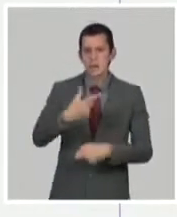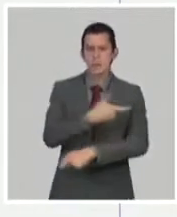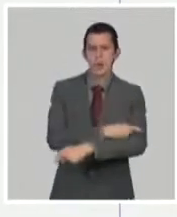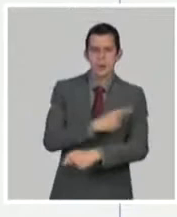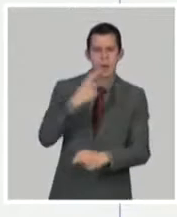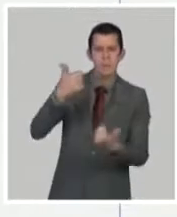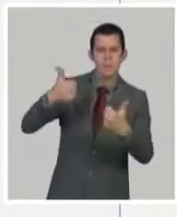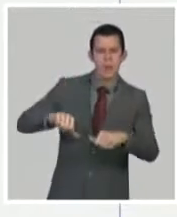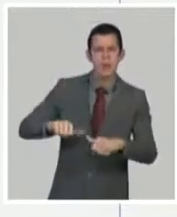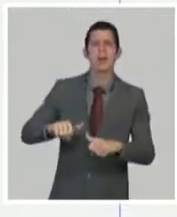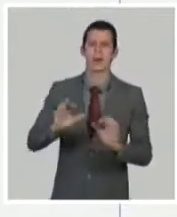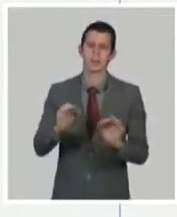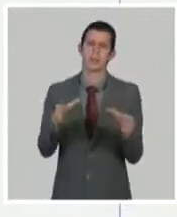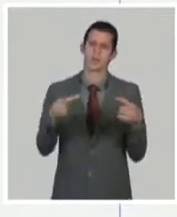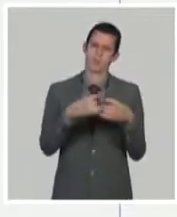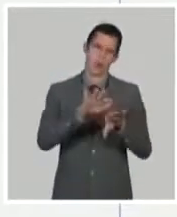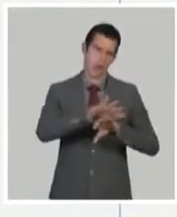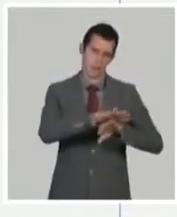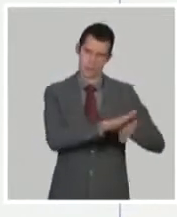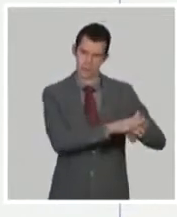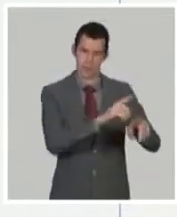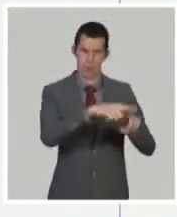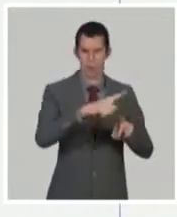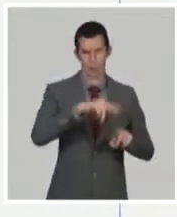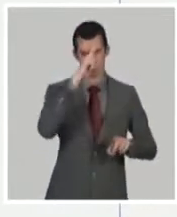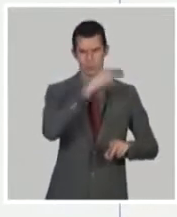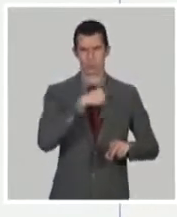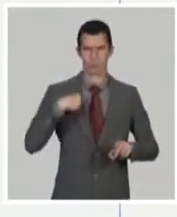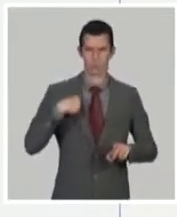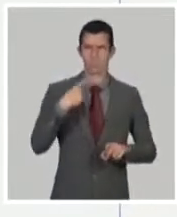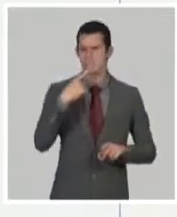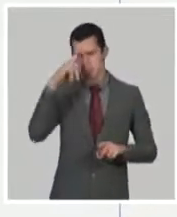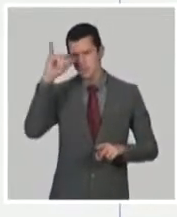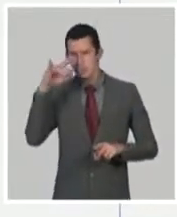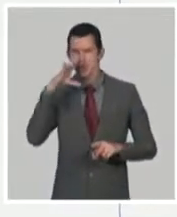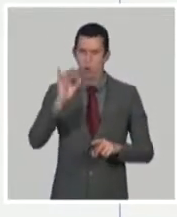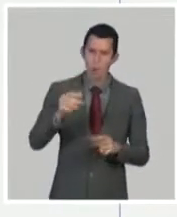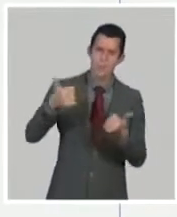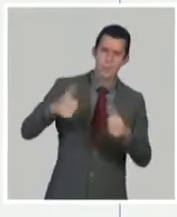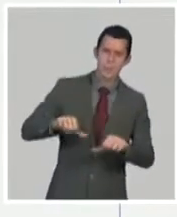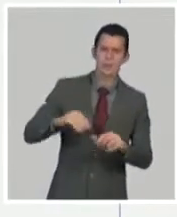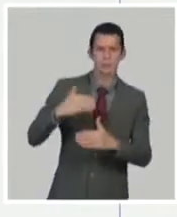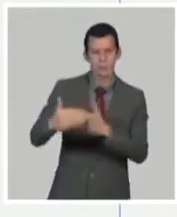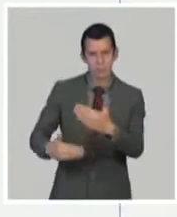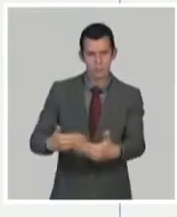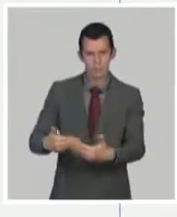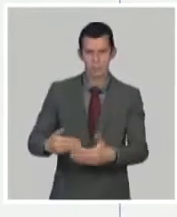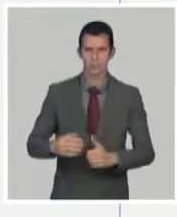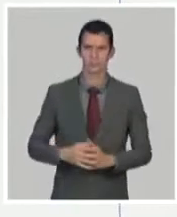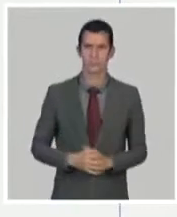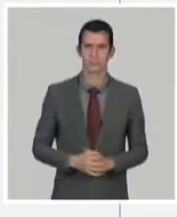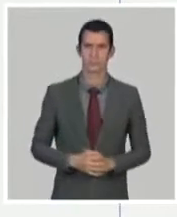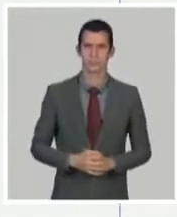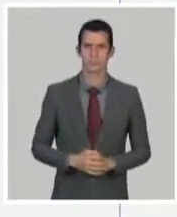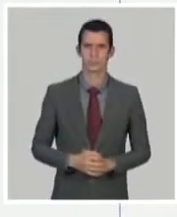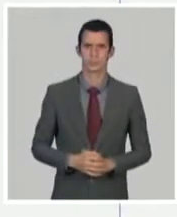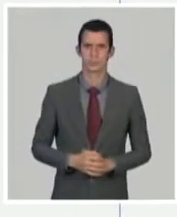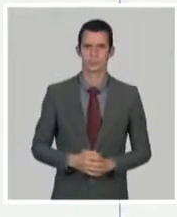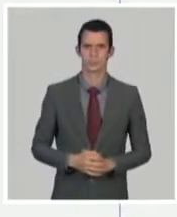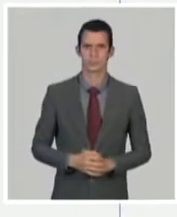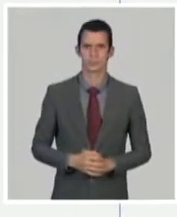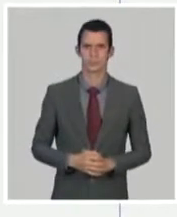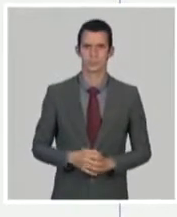pasando. Y hay una evaluación muy afinada, muy seguida de las inmunizaciones. O la primera